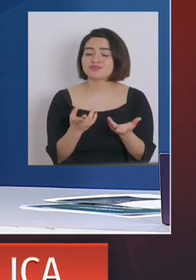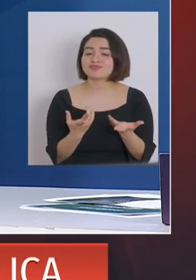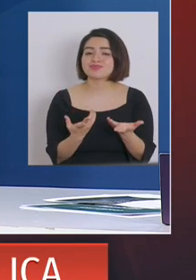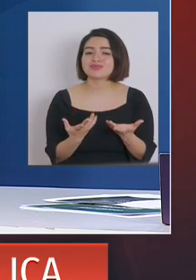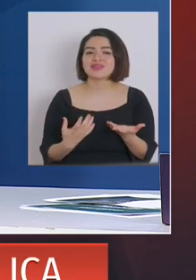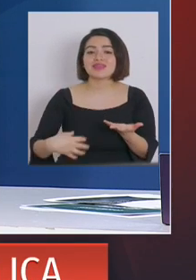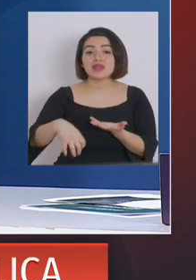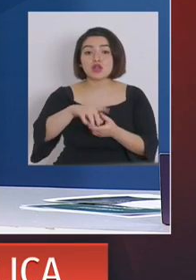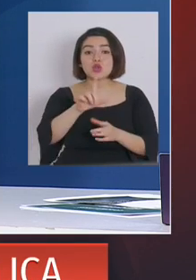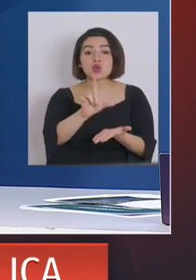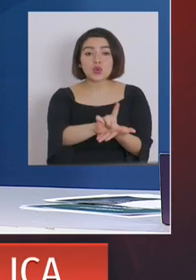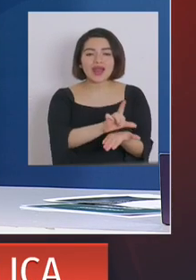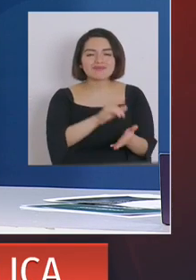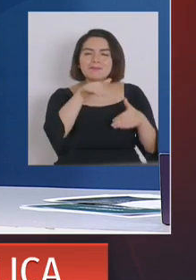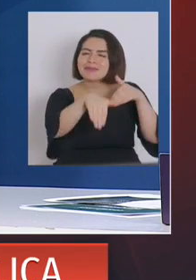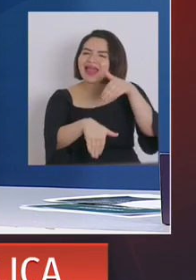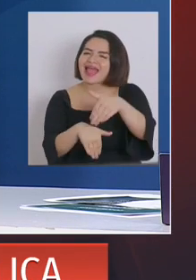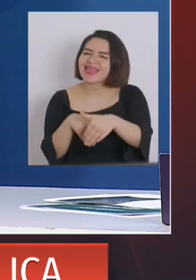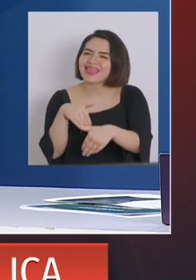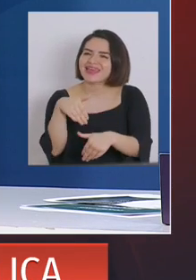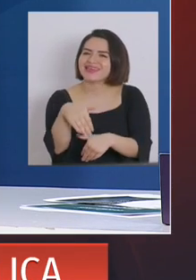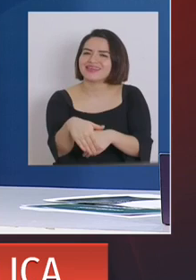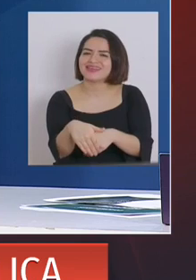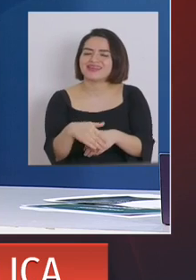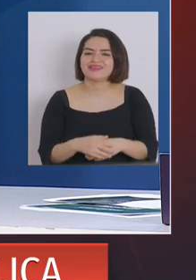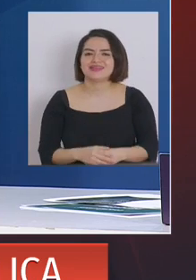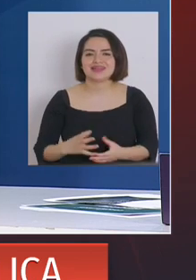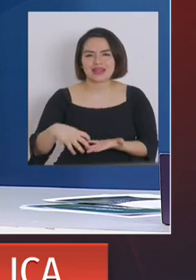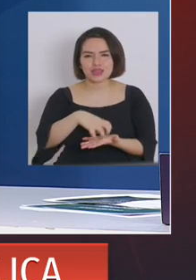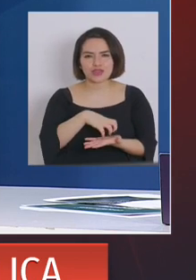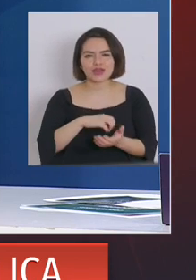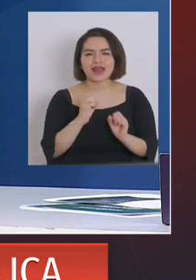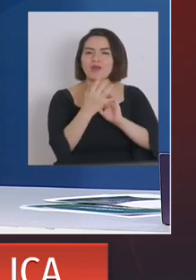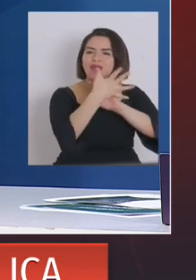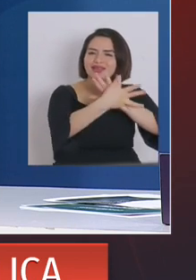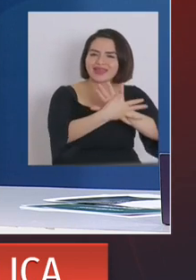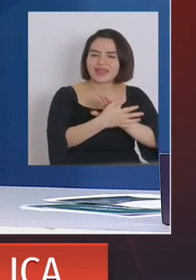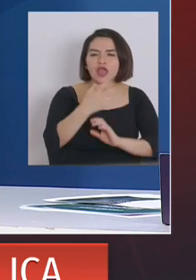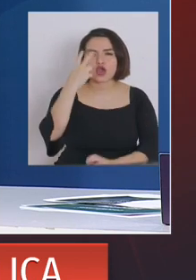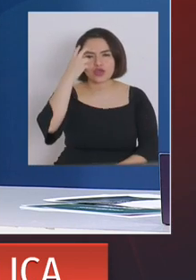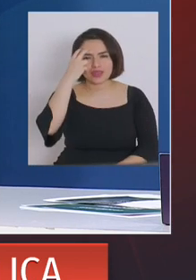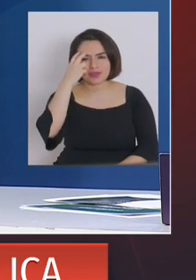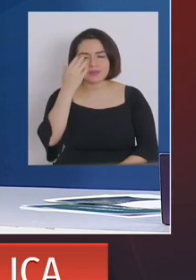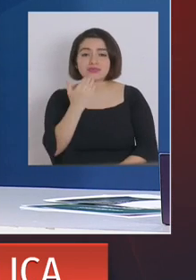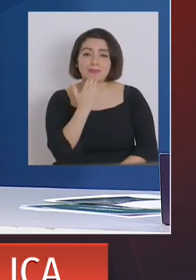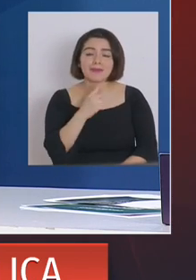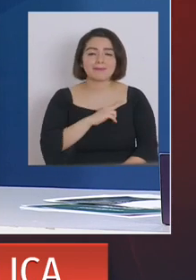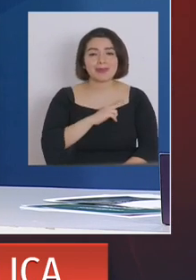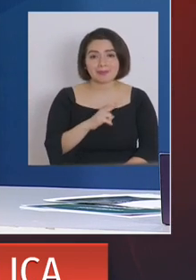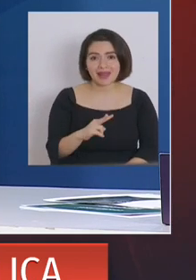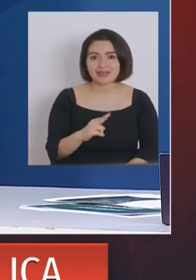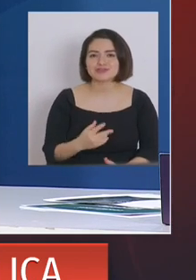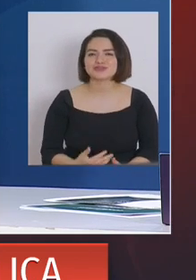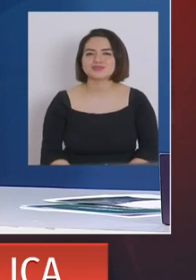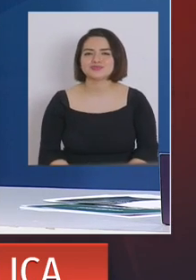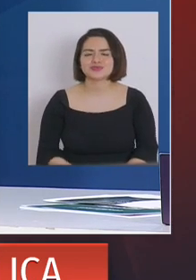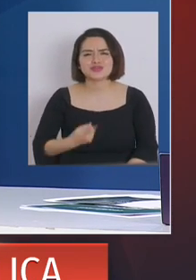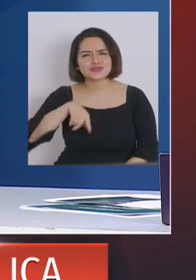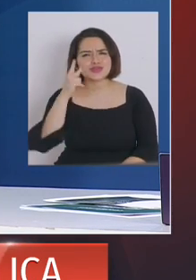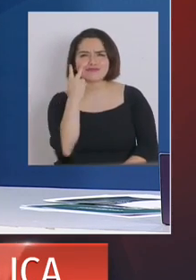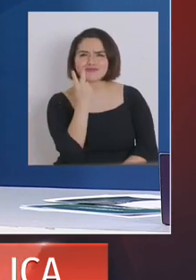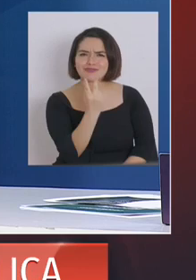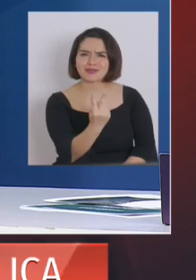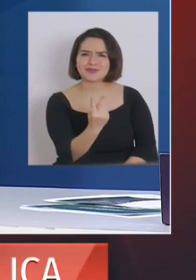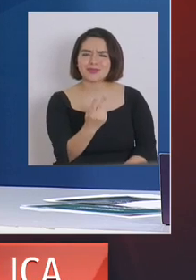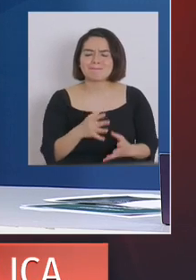principales balnearios, estamos hablando de las regiones de la Araucanía, Coquimbo y también Valparaíso, hemos visto que